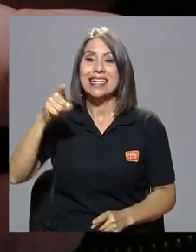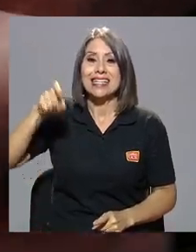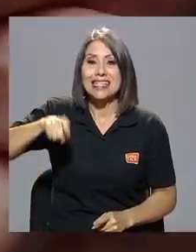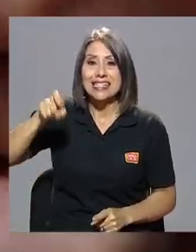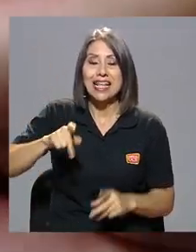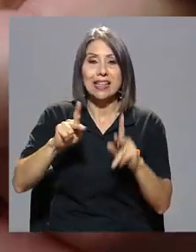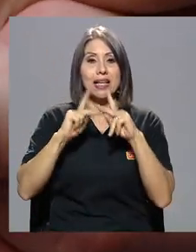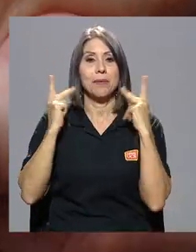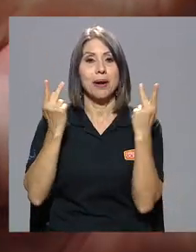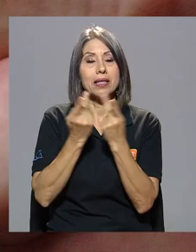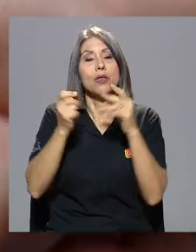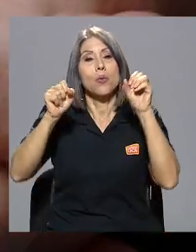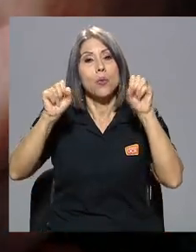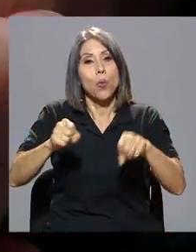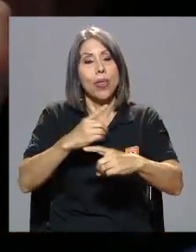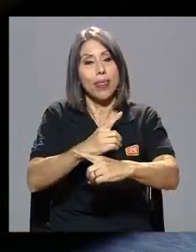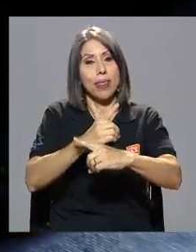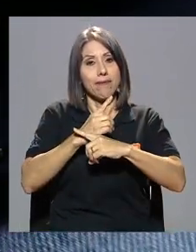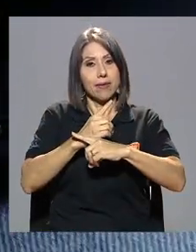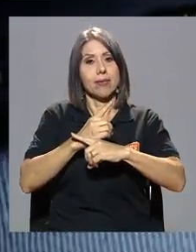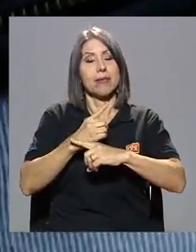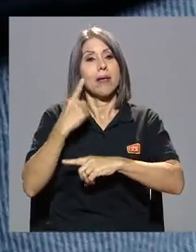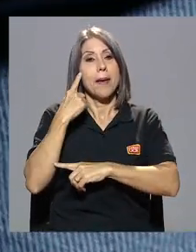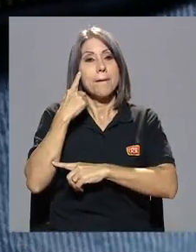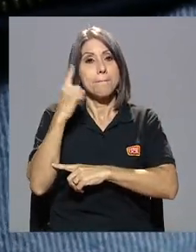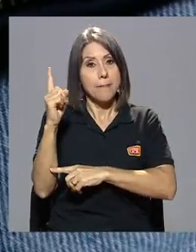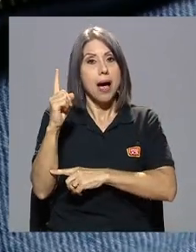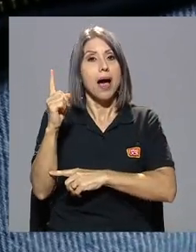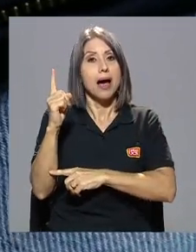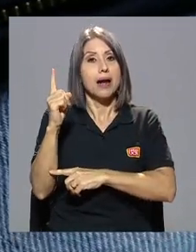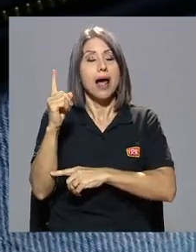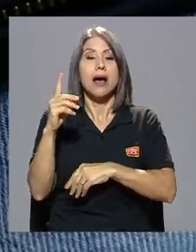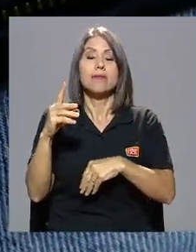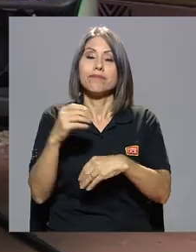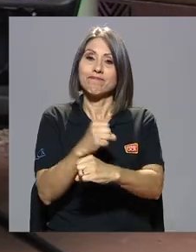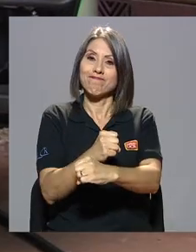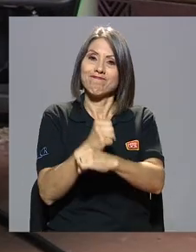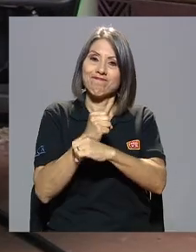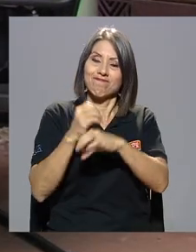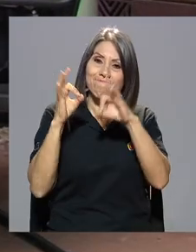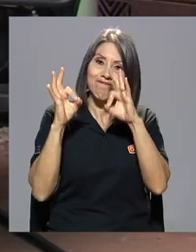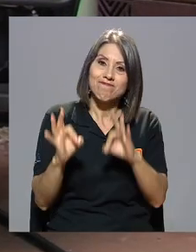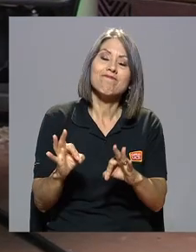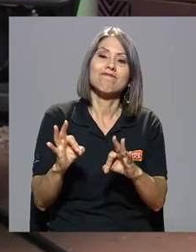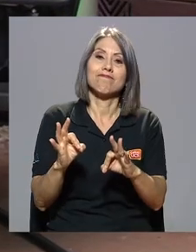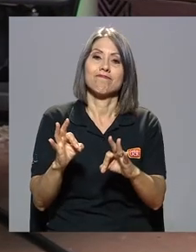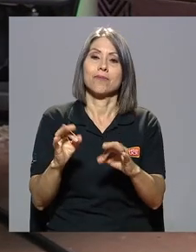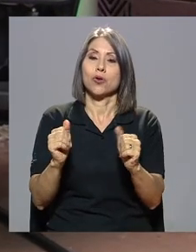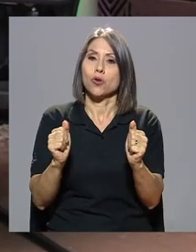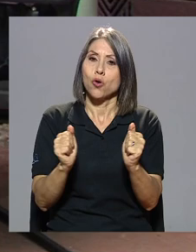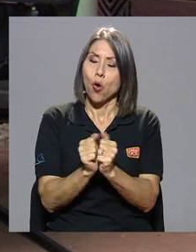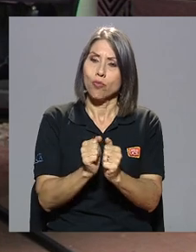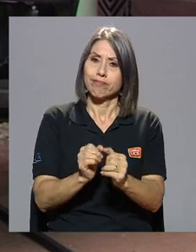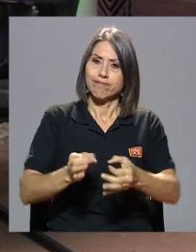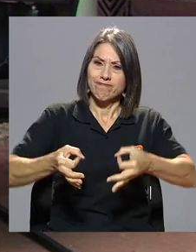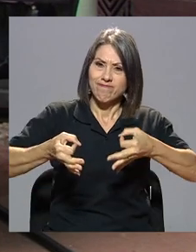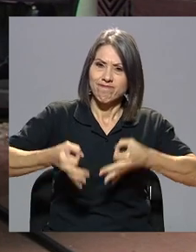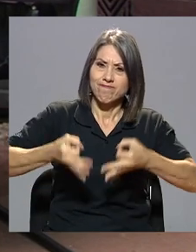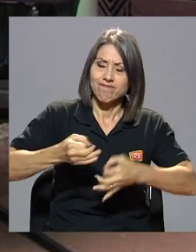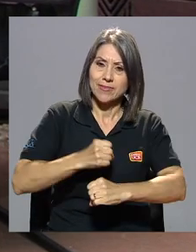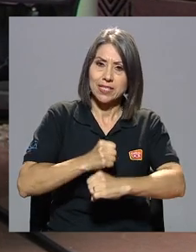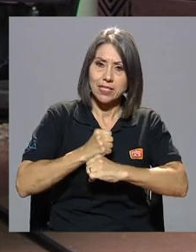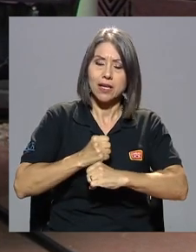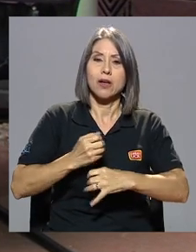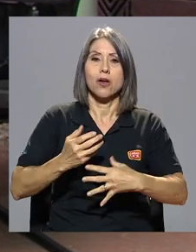partido pudiera defenderse para poder darle lo que se llama un aseguramiento en el plano de la seguridad y